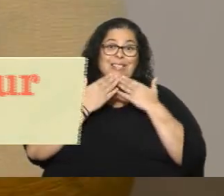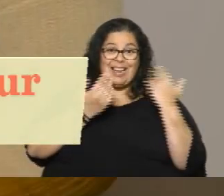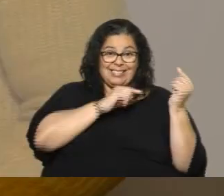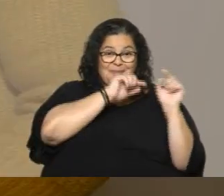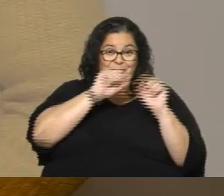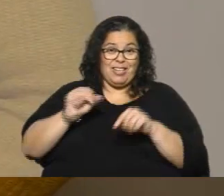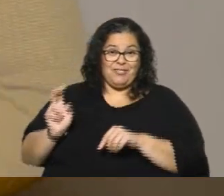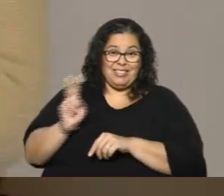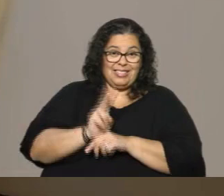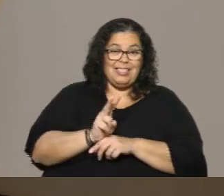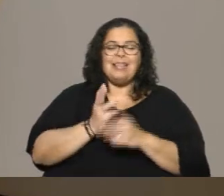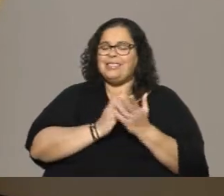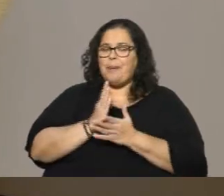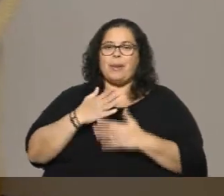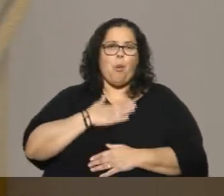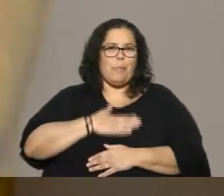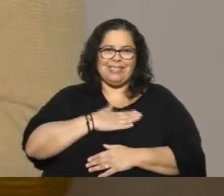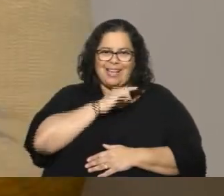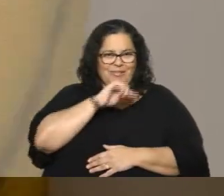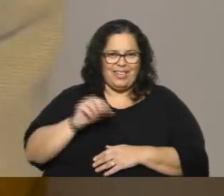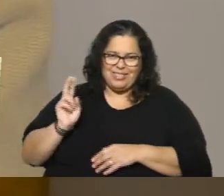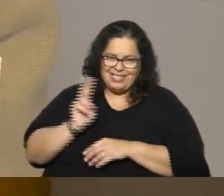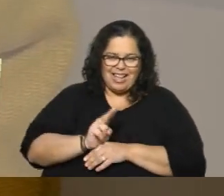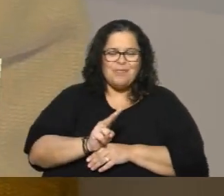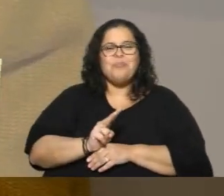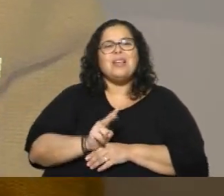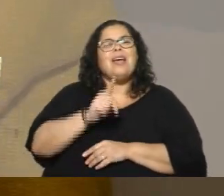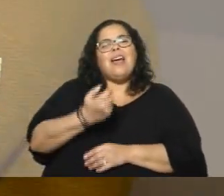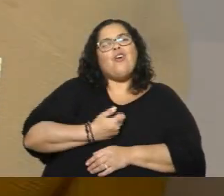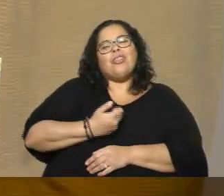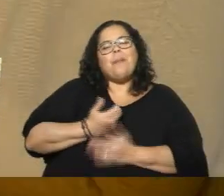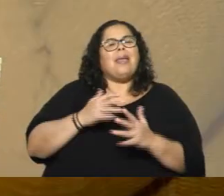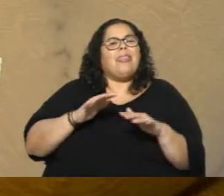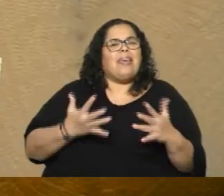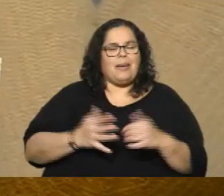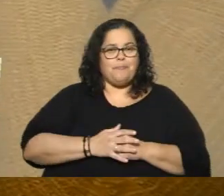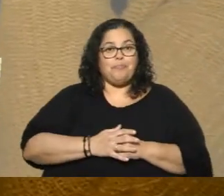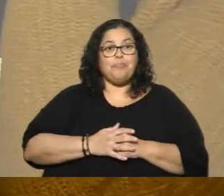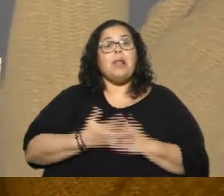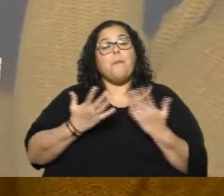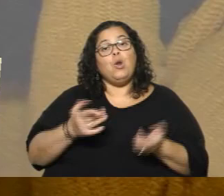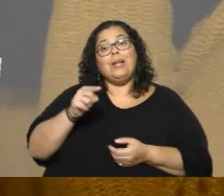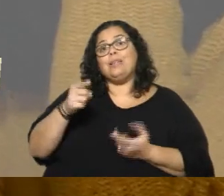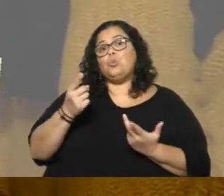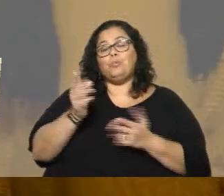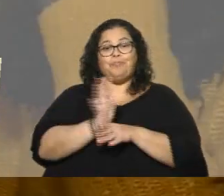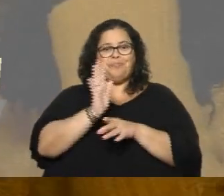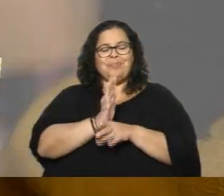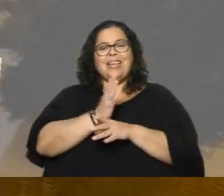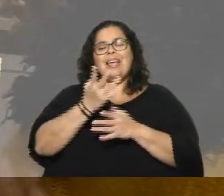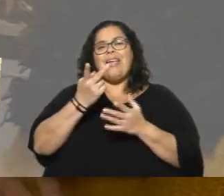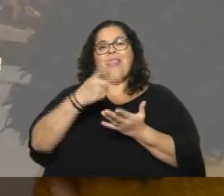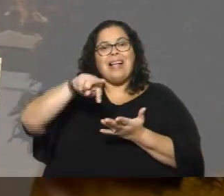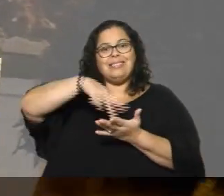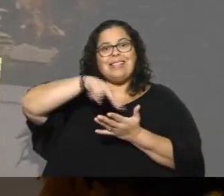favor, un placer siempre la visita. Cuénteme, ¿de qué se trata esta gala? Bueno, esto es una gala de danza moderna,